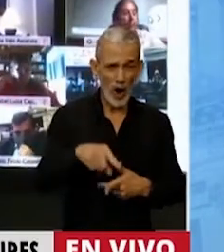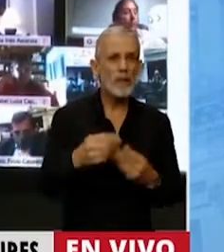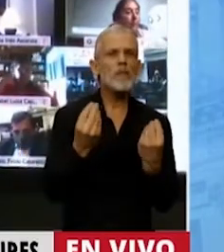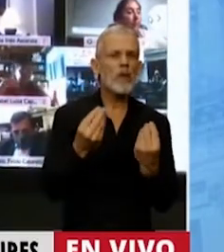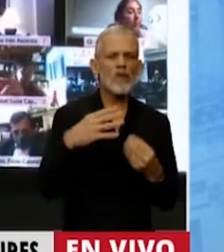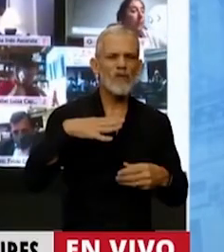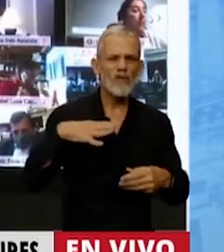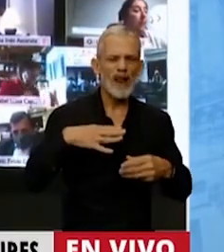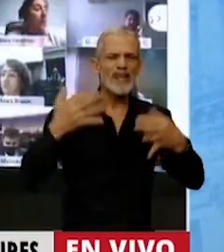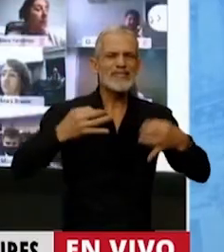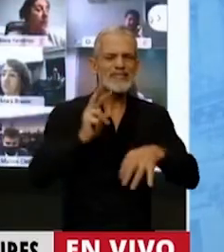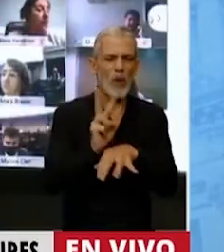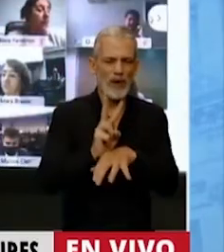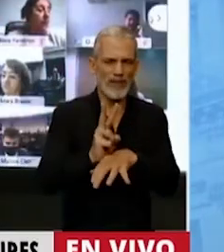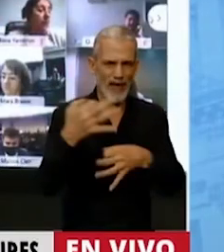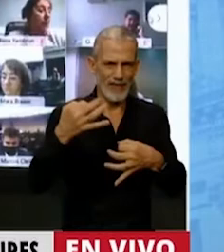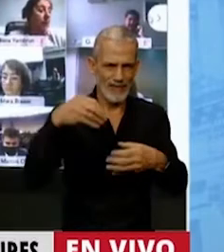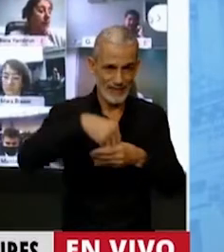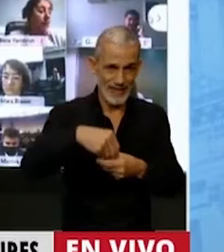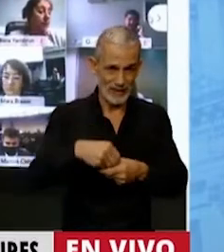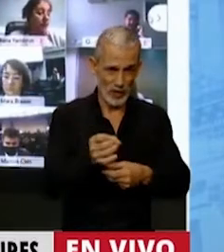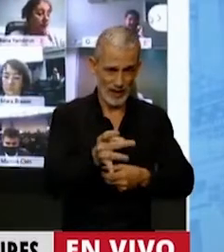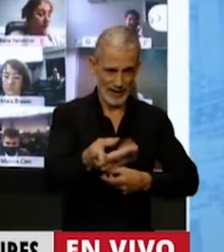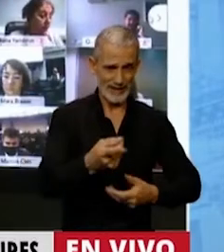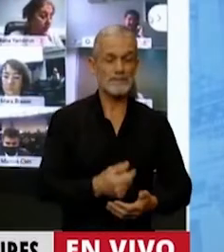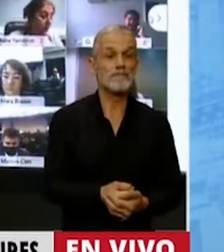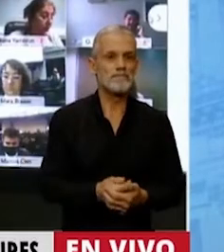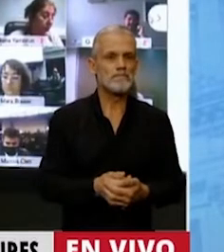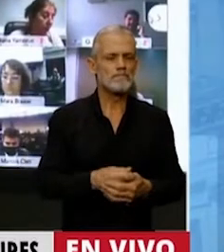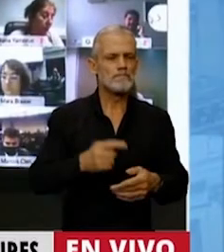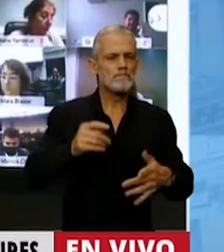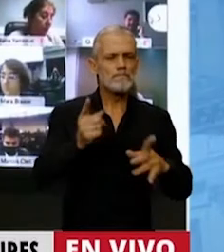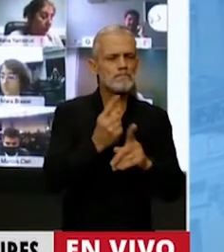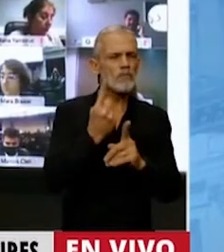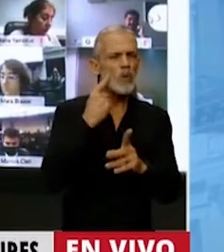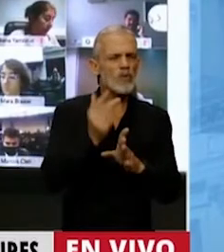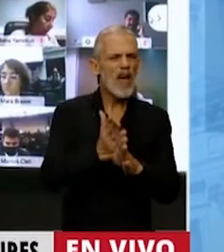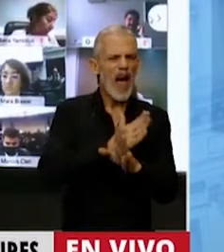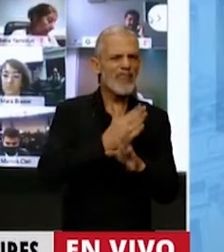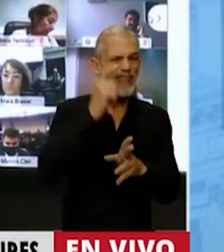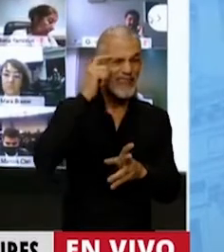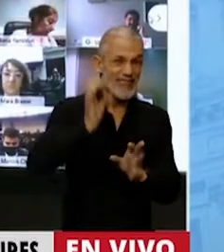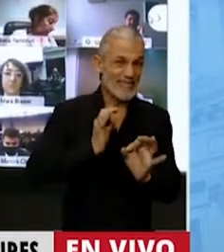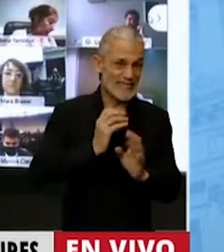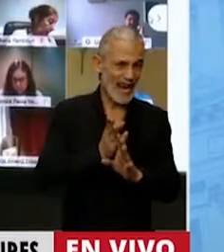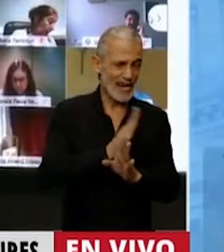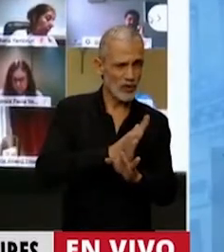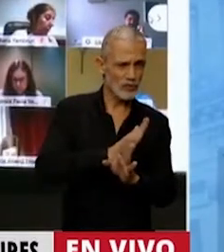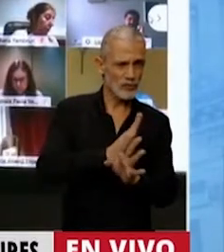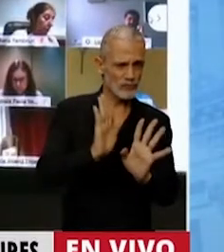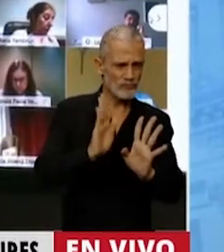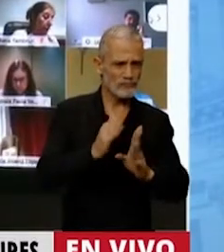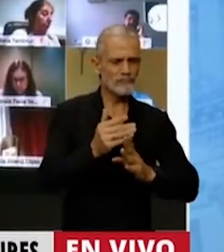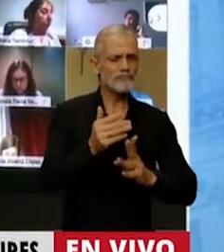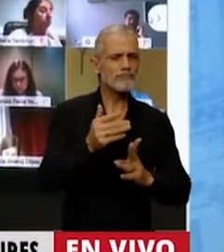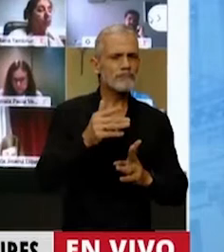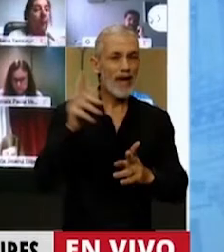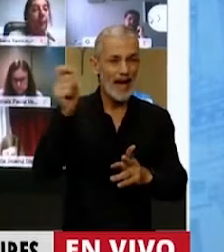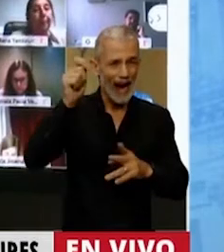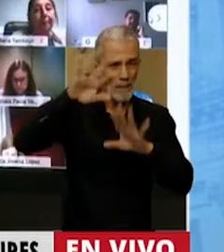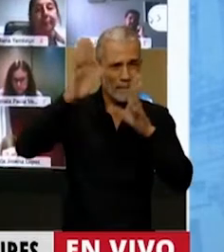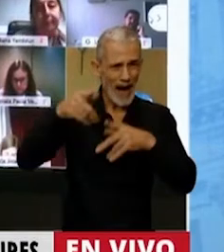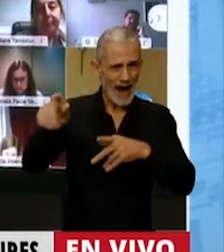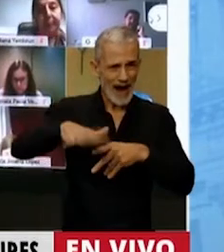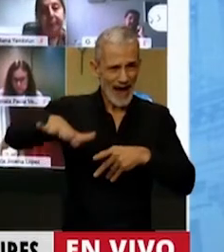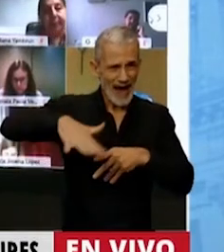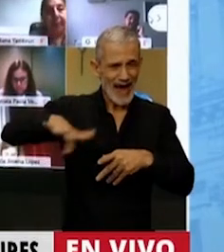de condiciones de seguridad. Ese mismo día antes a los 10 años del asesinato de Mariano en Campana, en la puerta